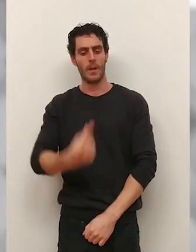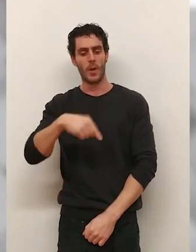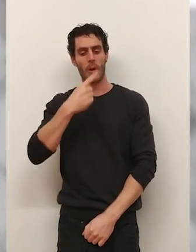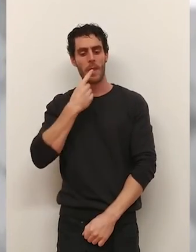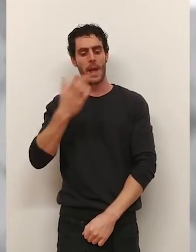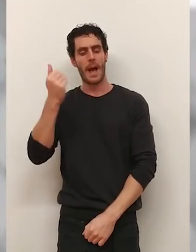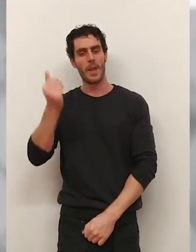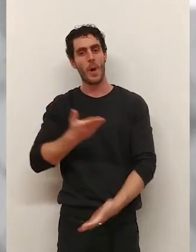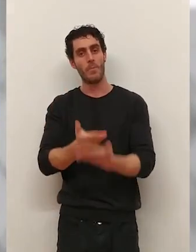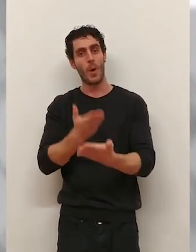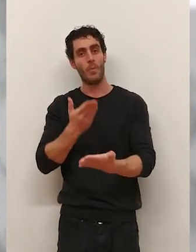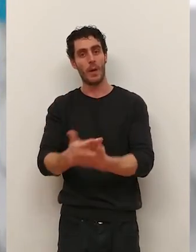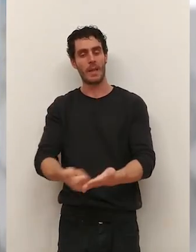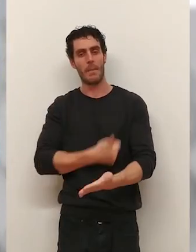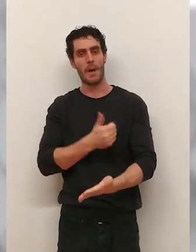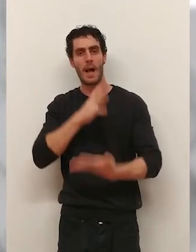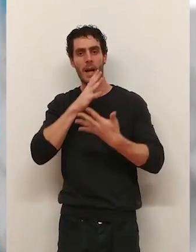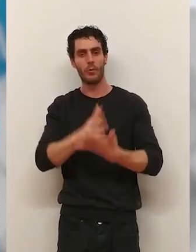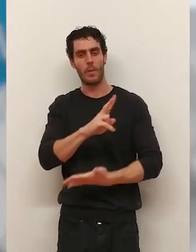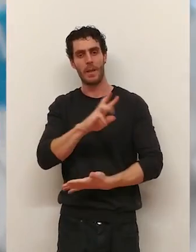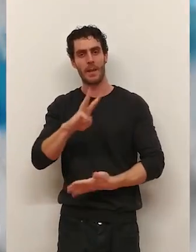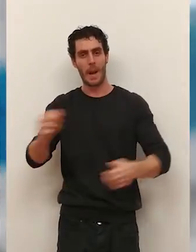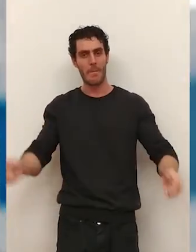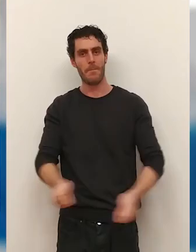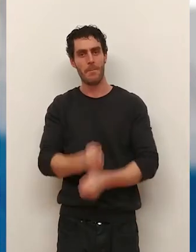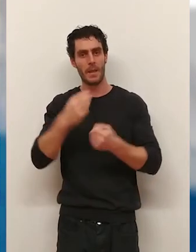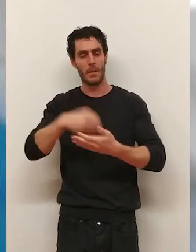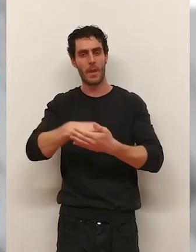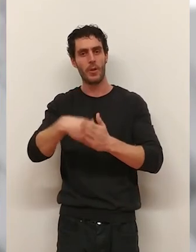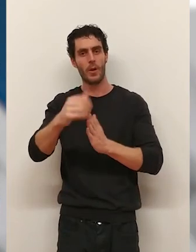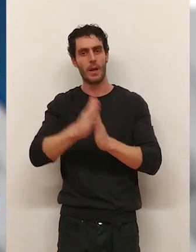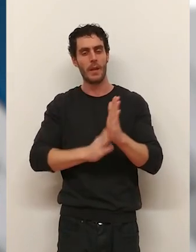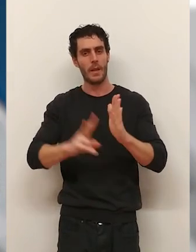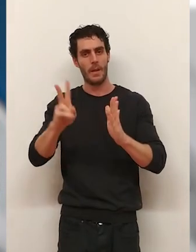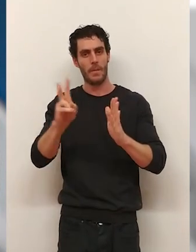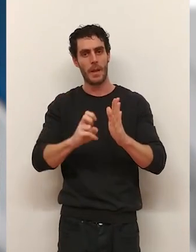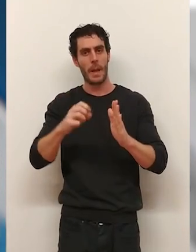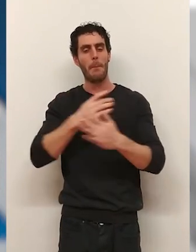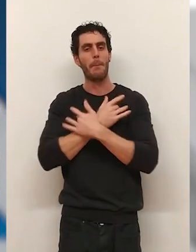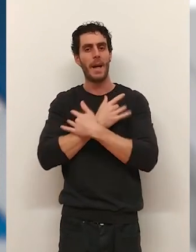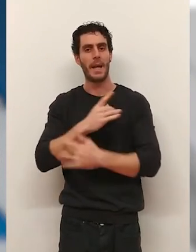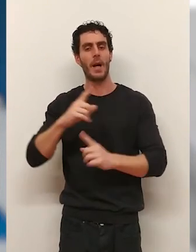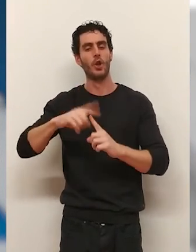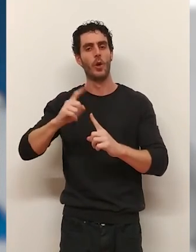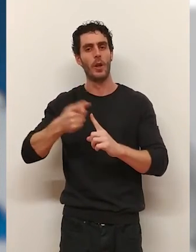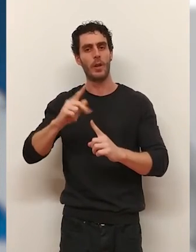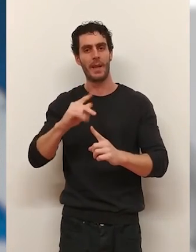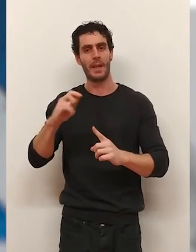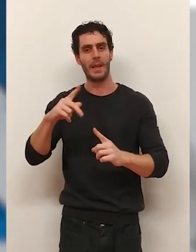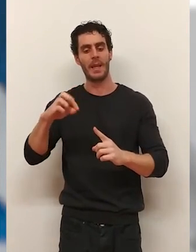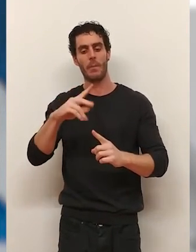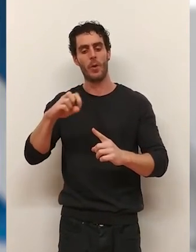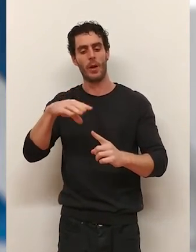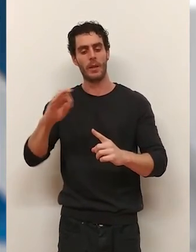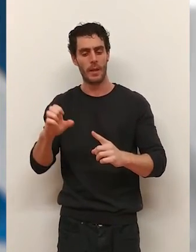Y nos vamos a despedir con más propuestas para el actual 23 un festival que contará en su cartel con la presencia de María Toledo y Kiki Morente que